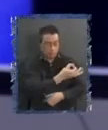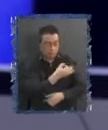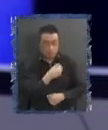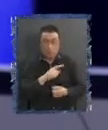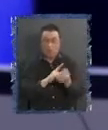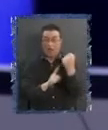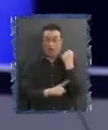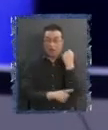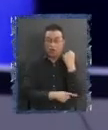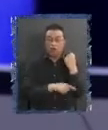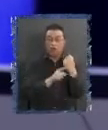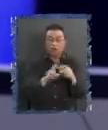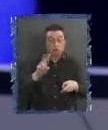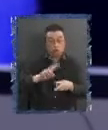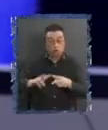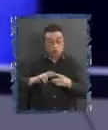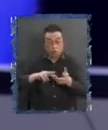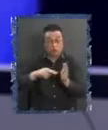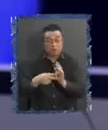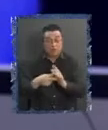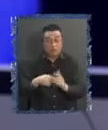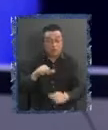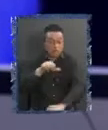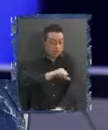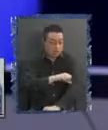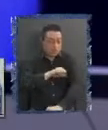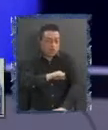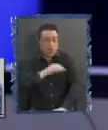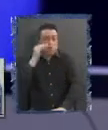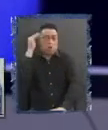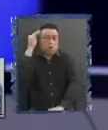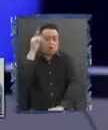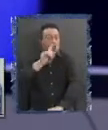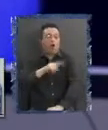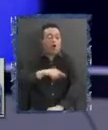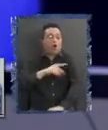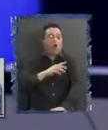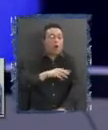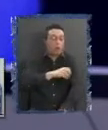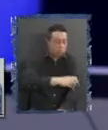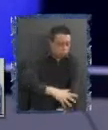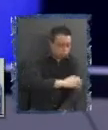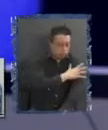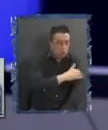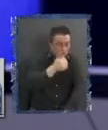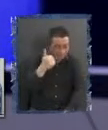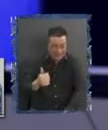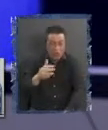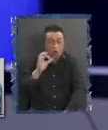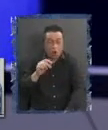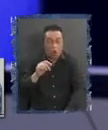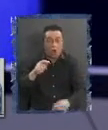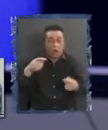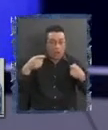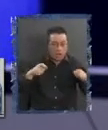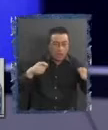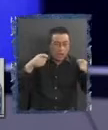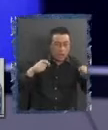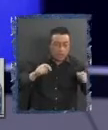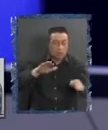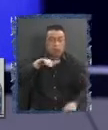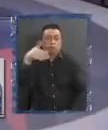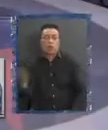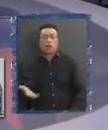creo que es por la autonomía territorial indígena. ¿O podría ser este un nuevo intento de descentralización? ¿Qué fracase?